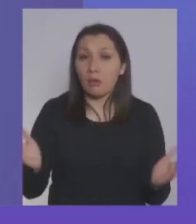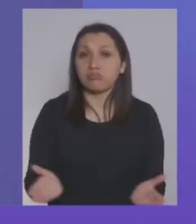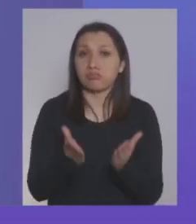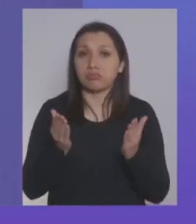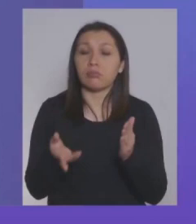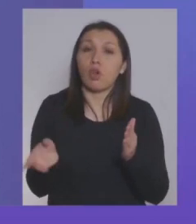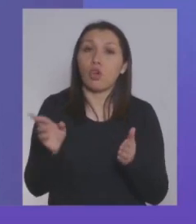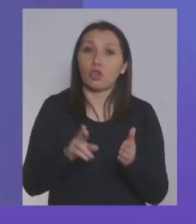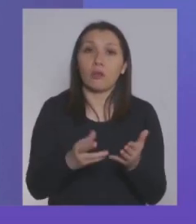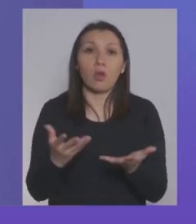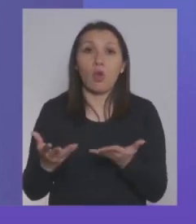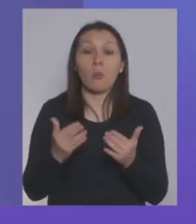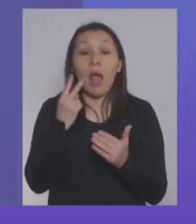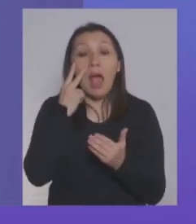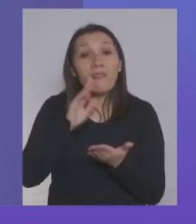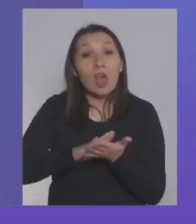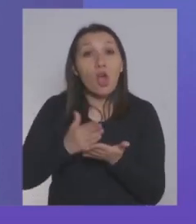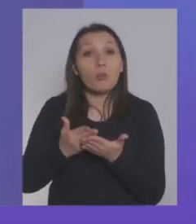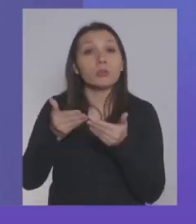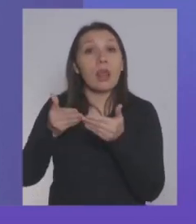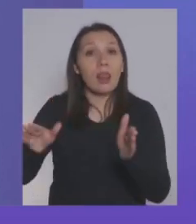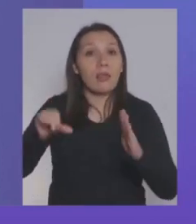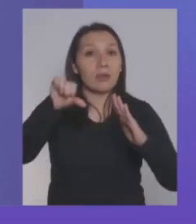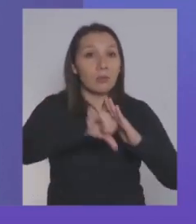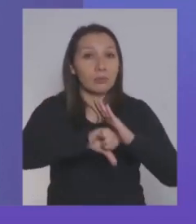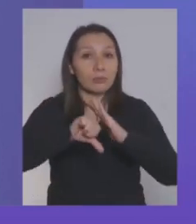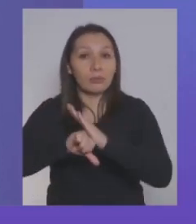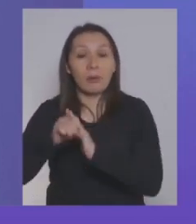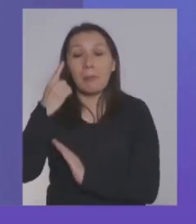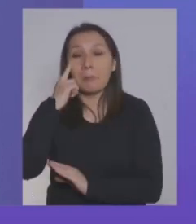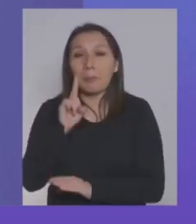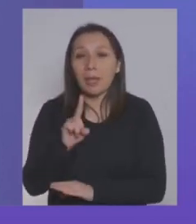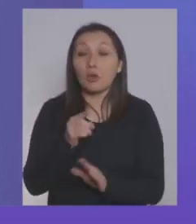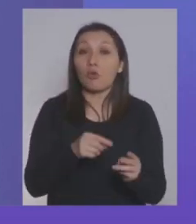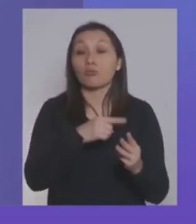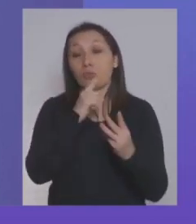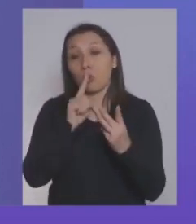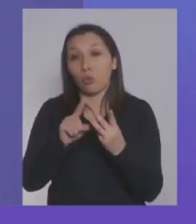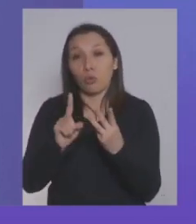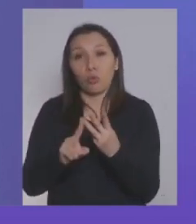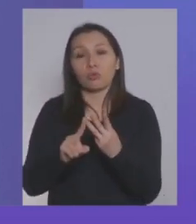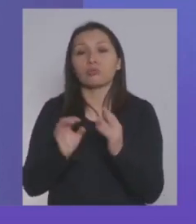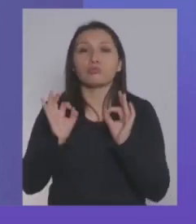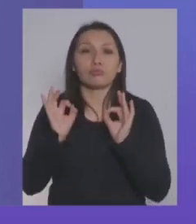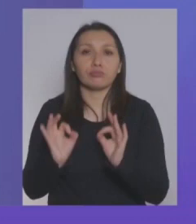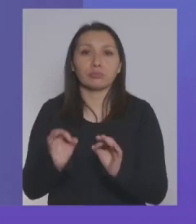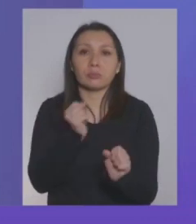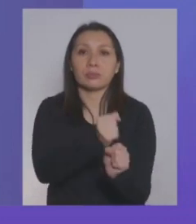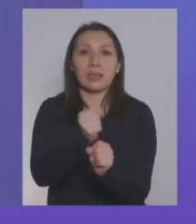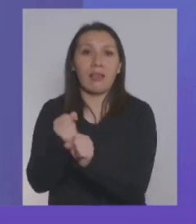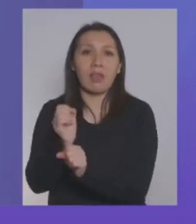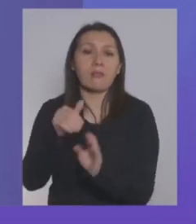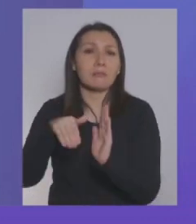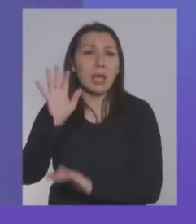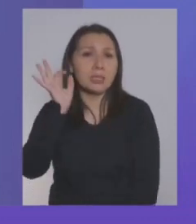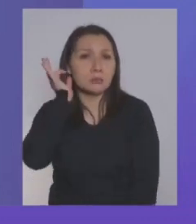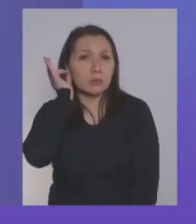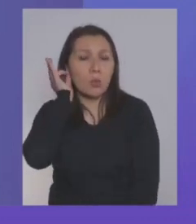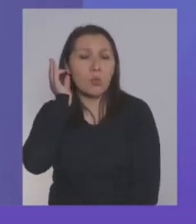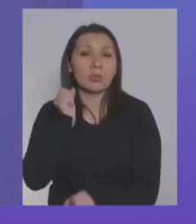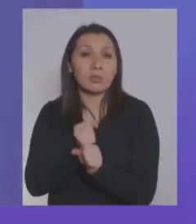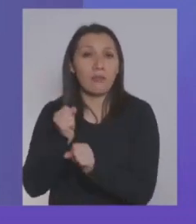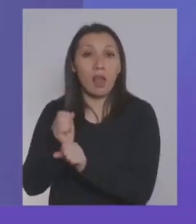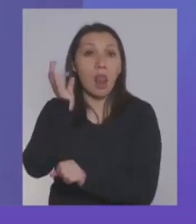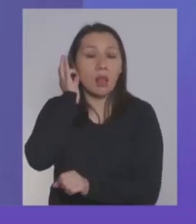conforme se vayan levantando las cuarentenas, pero tenemos en las otras actividades que son propiamente de trabajo femenino. Y el trabajo